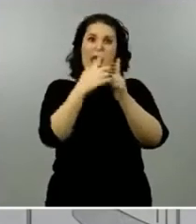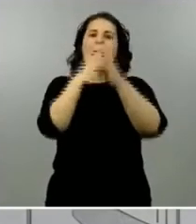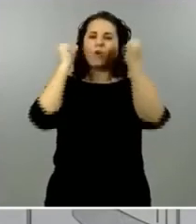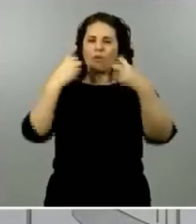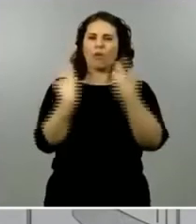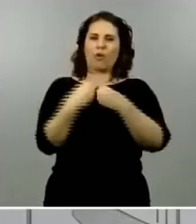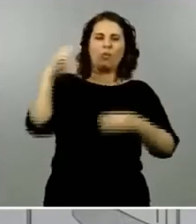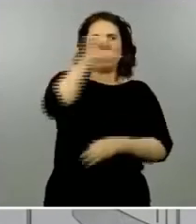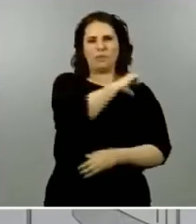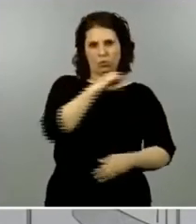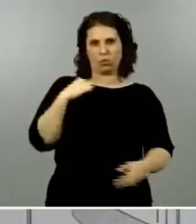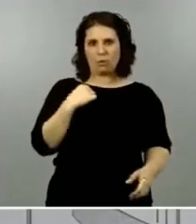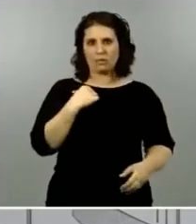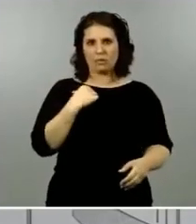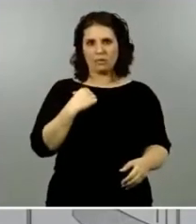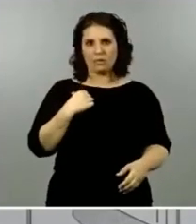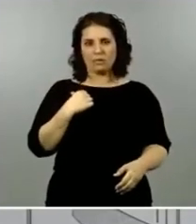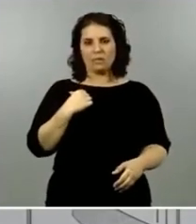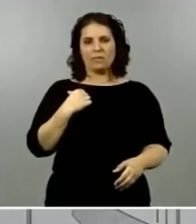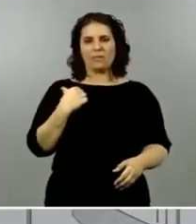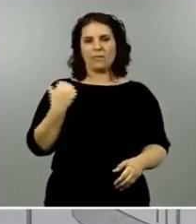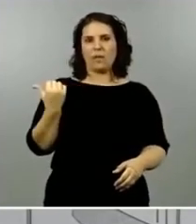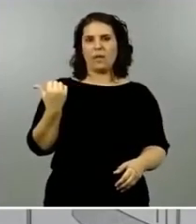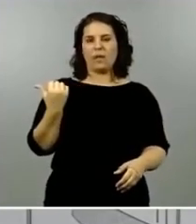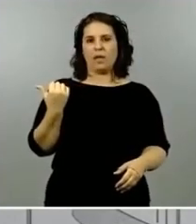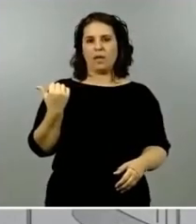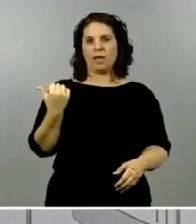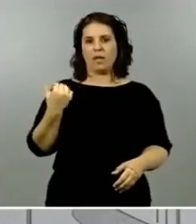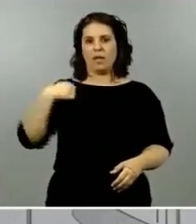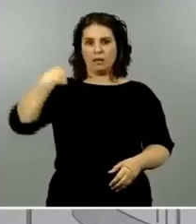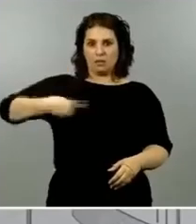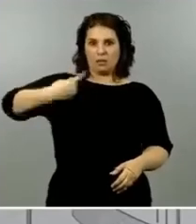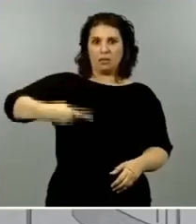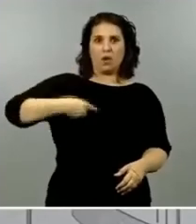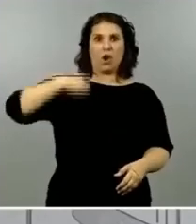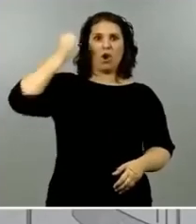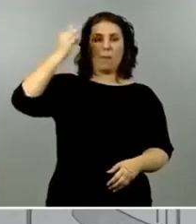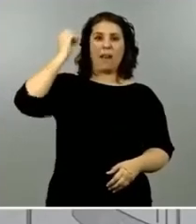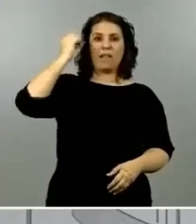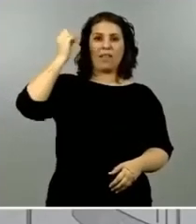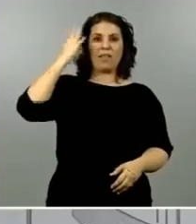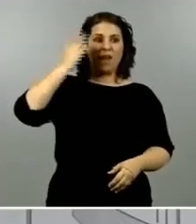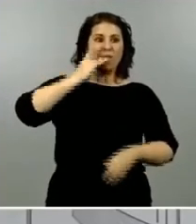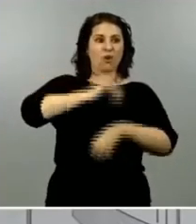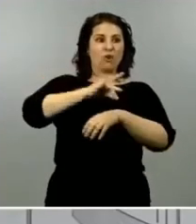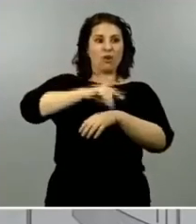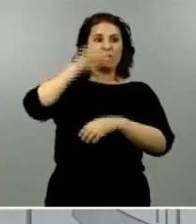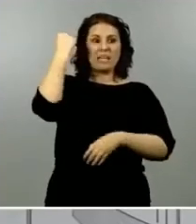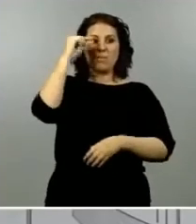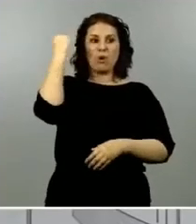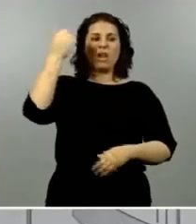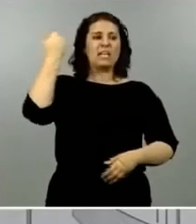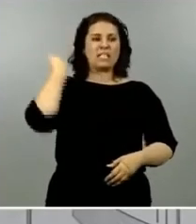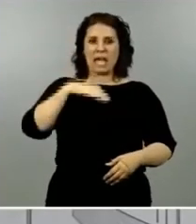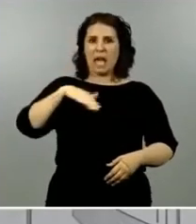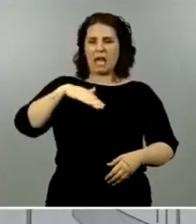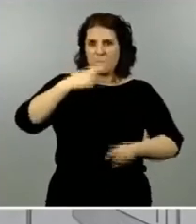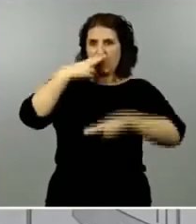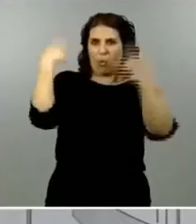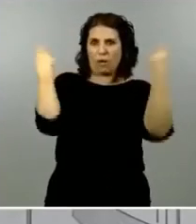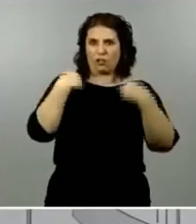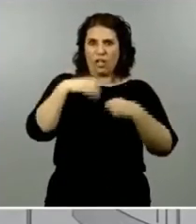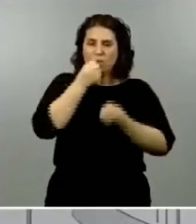da a conocer en cada comparecencia de prensa del doctor Simón y en consecuencia creo que lo importante